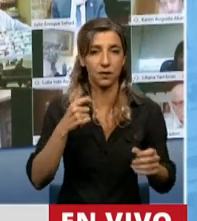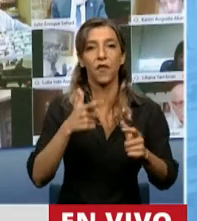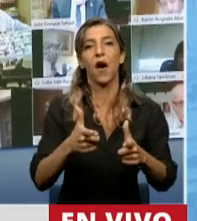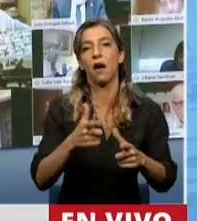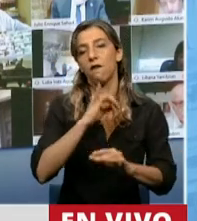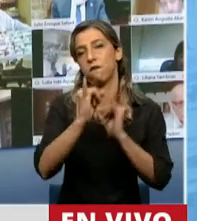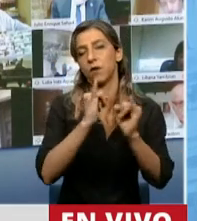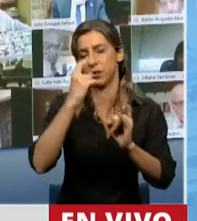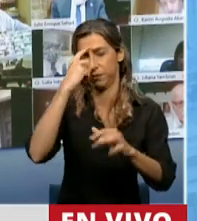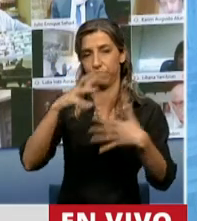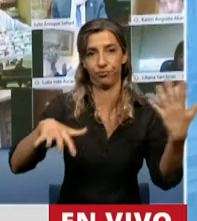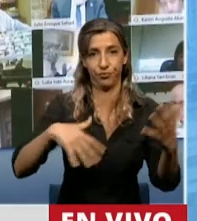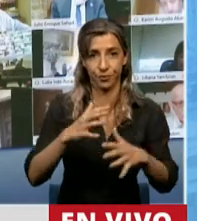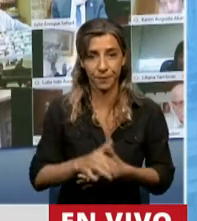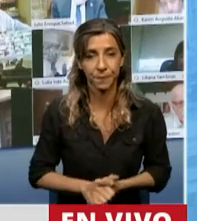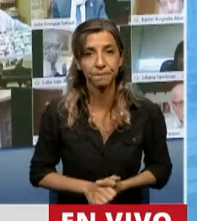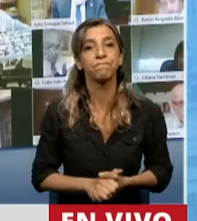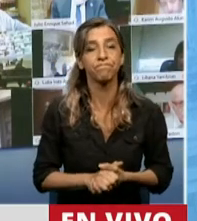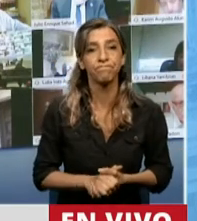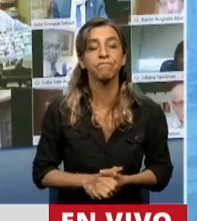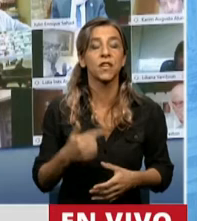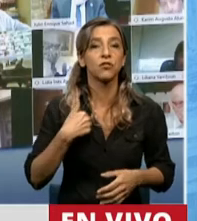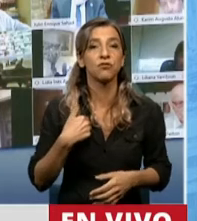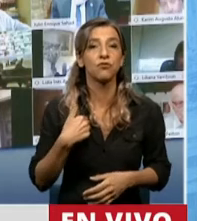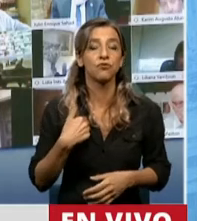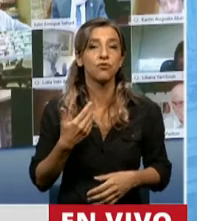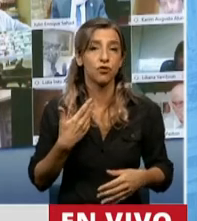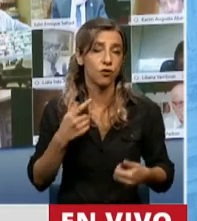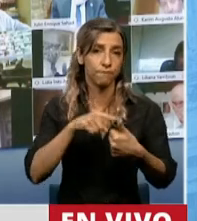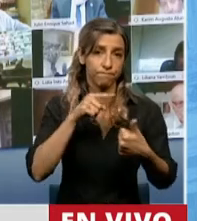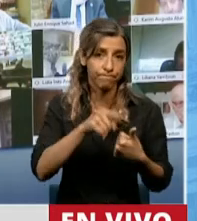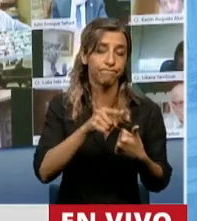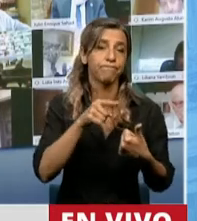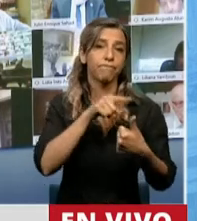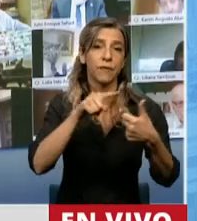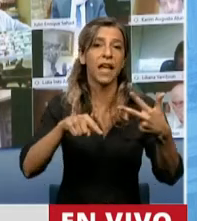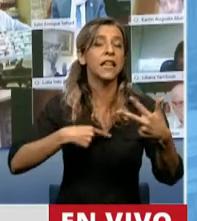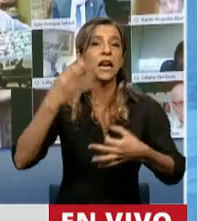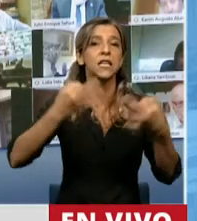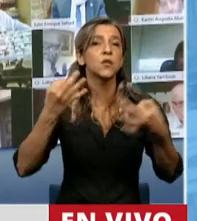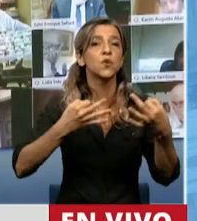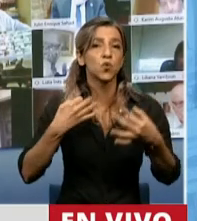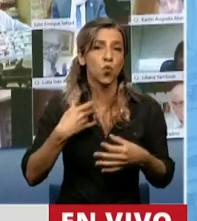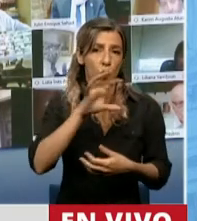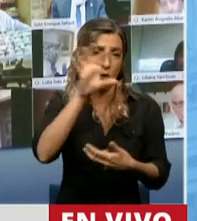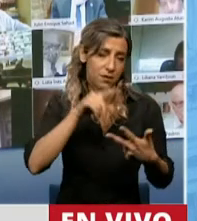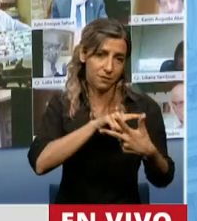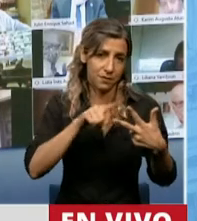que es una cuestión de privilegio contra los 3 jueces federales, Bruglia, Bertuzzi y Castelli. ¿Por qué?